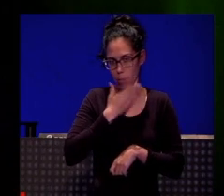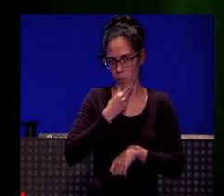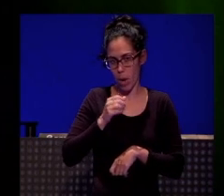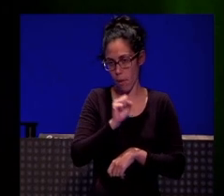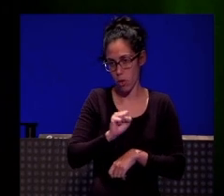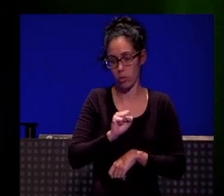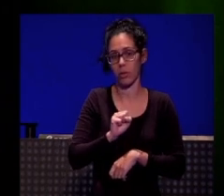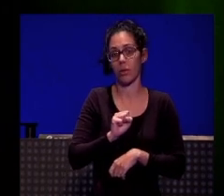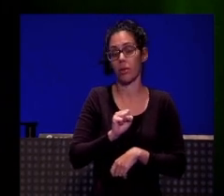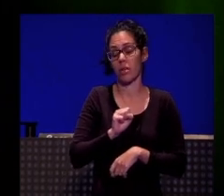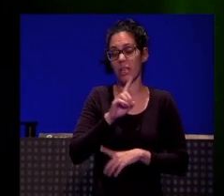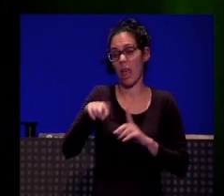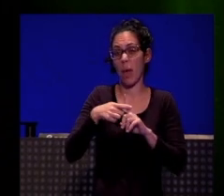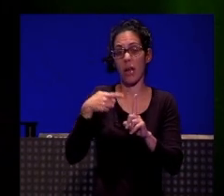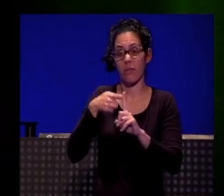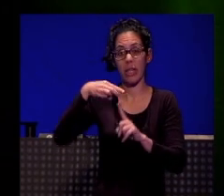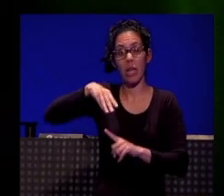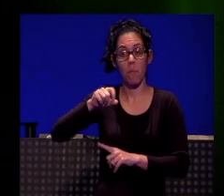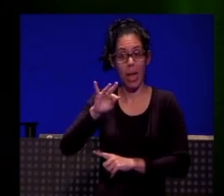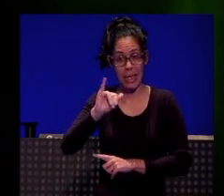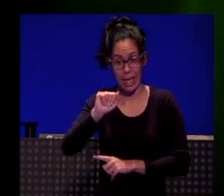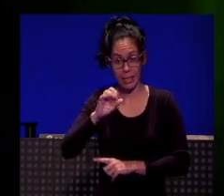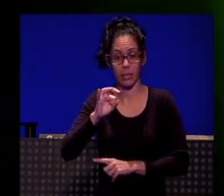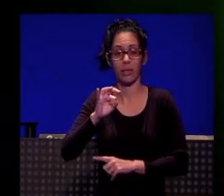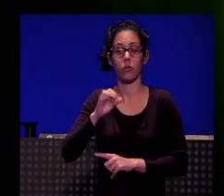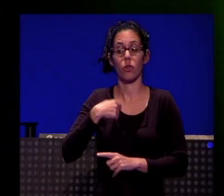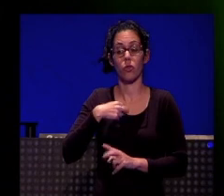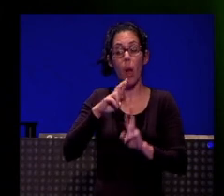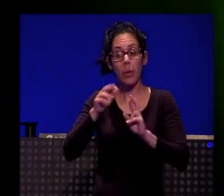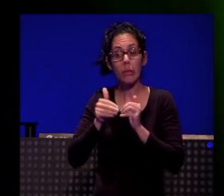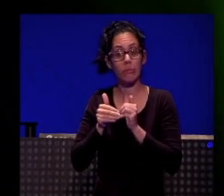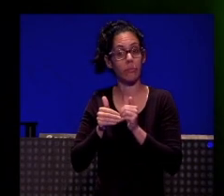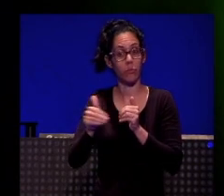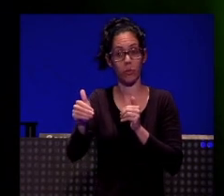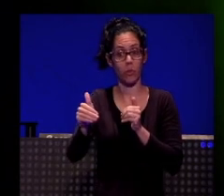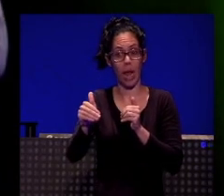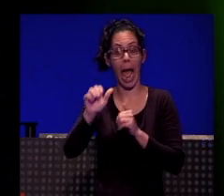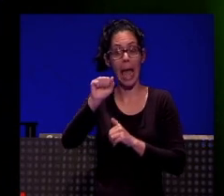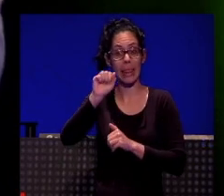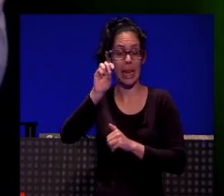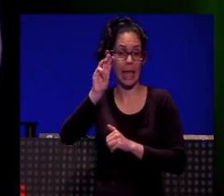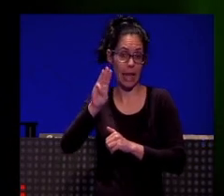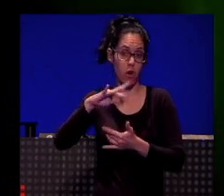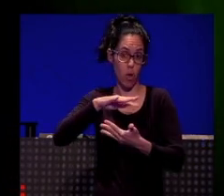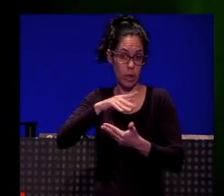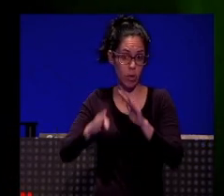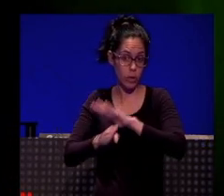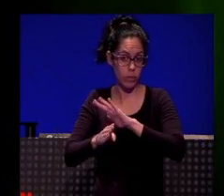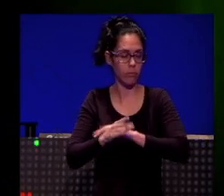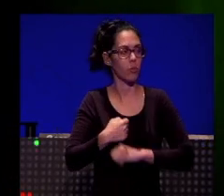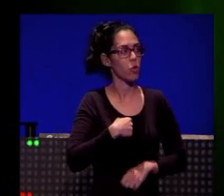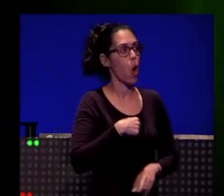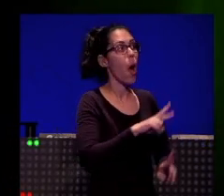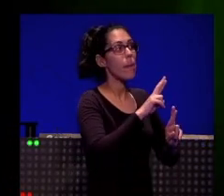es muy referente, Matías. Así que espero que le quede todavía mucha trayectoria en Antena 3 Noticias. Pues espero seguir